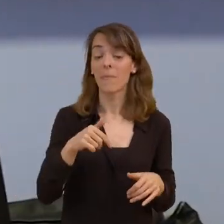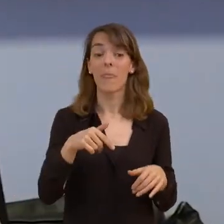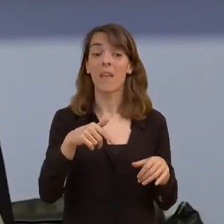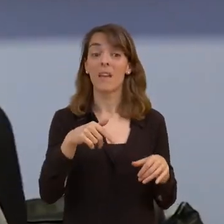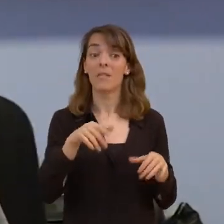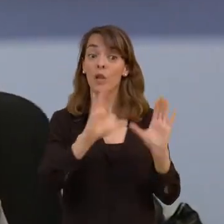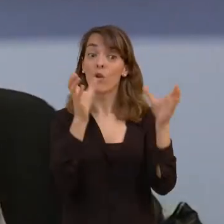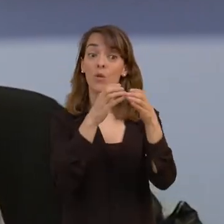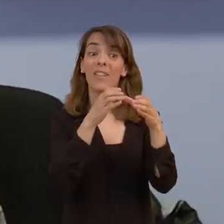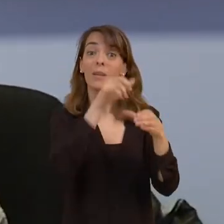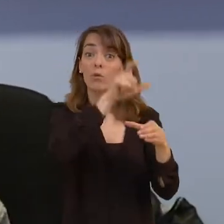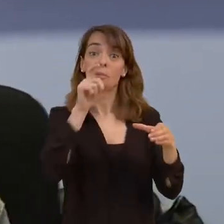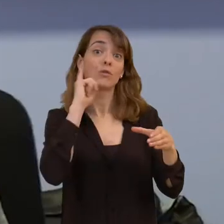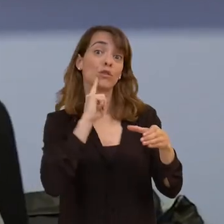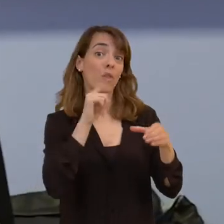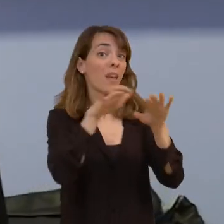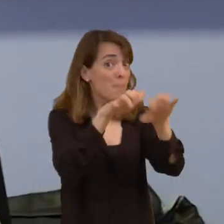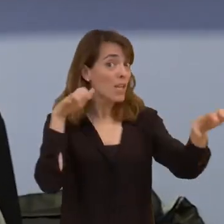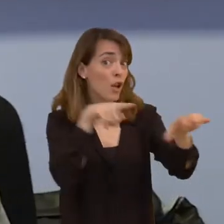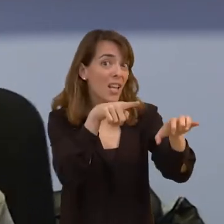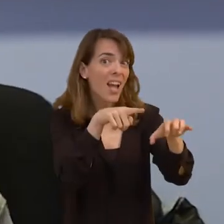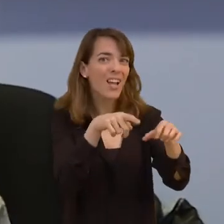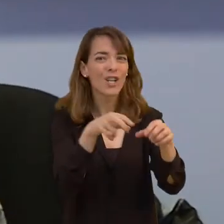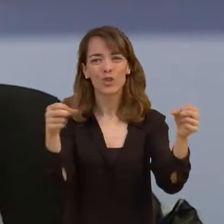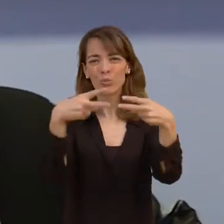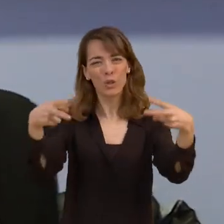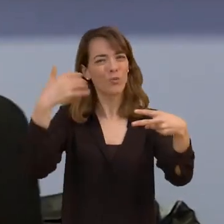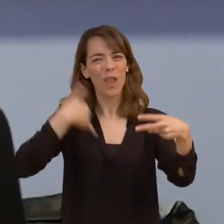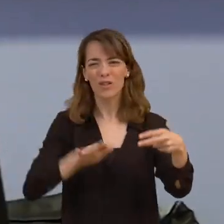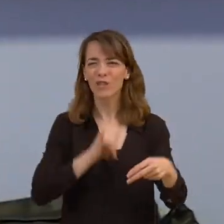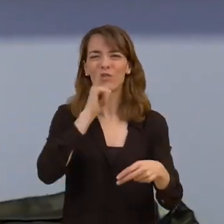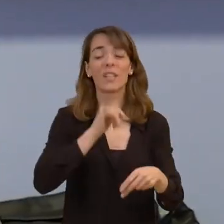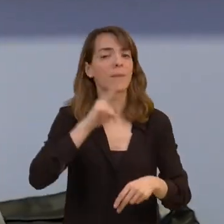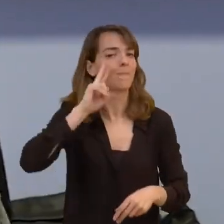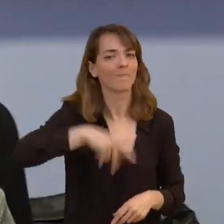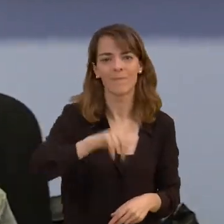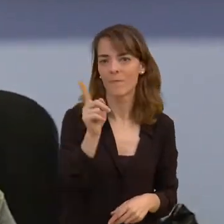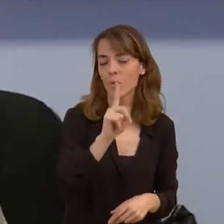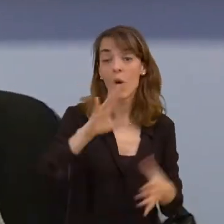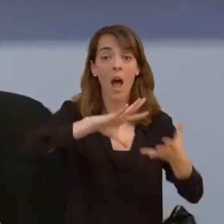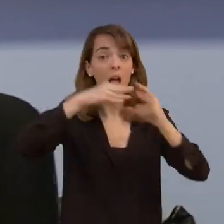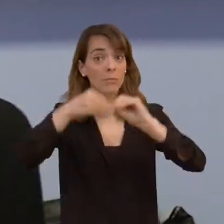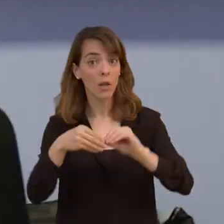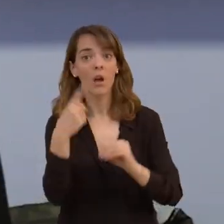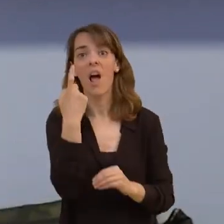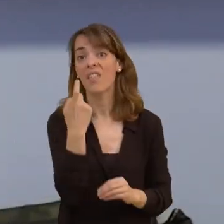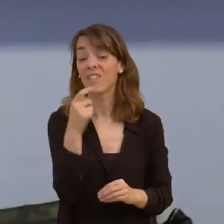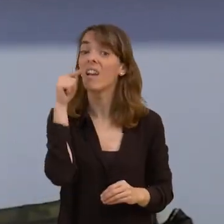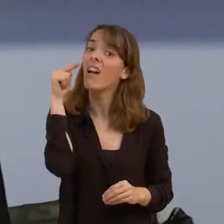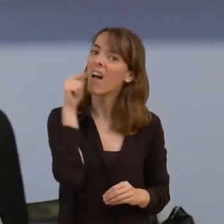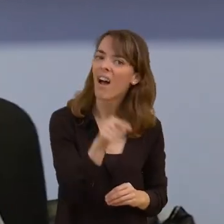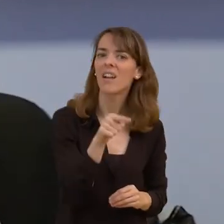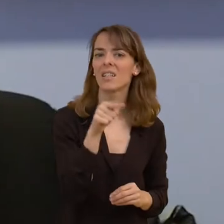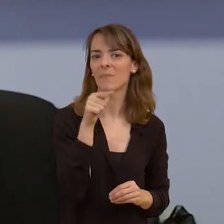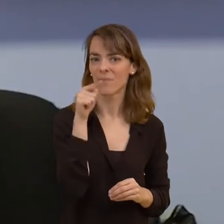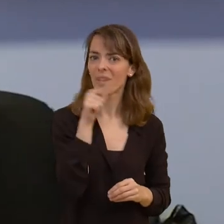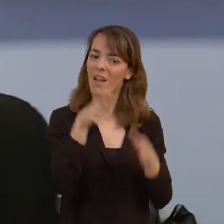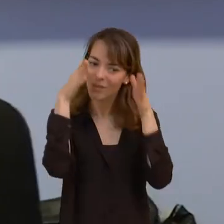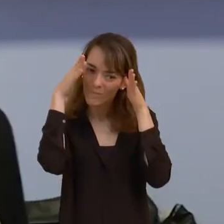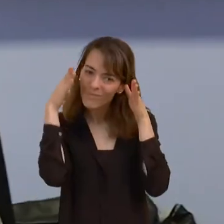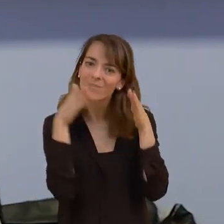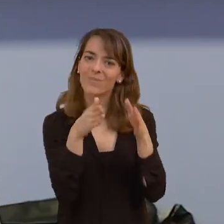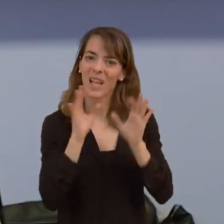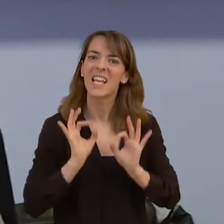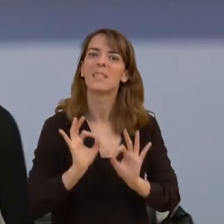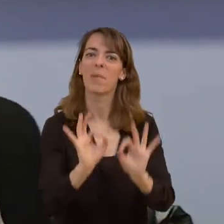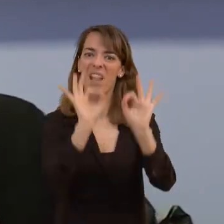cuenta que gran parte del colectivo de personas sordas no les basta solo con el subtitulado necesitan una adaptación y ahí ahí es donde